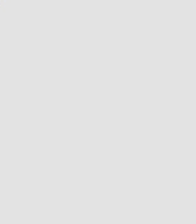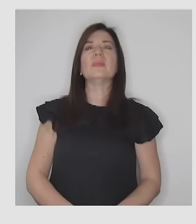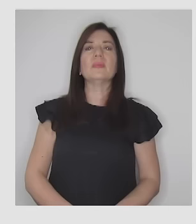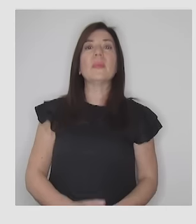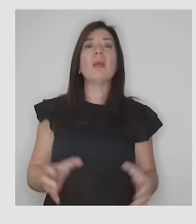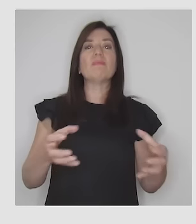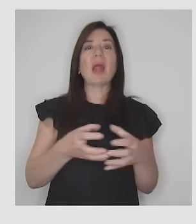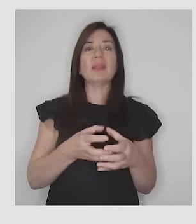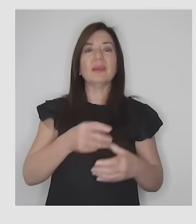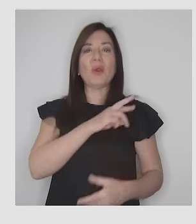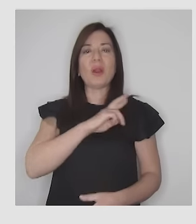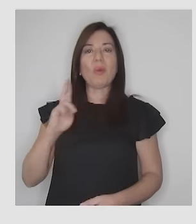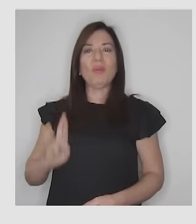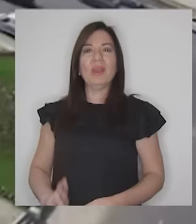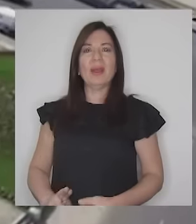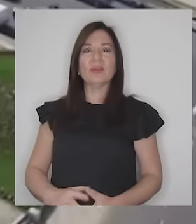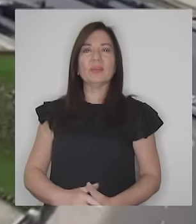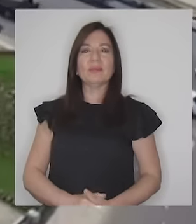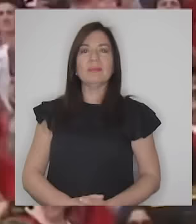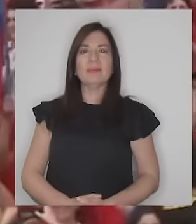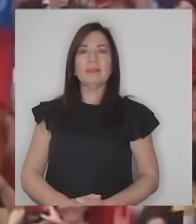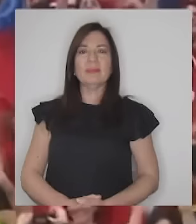Partido Republicano